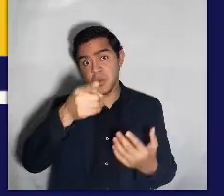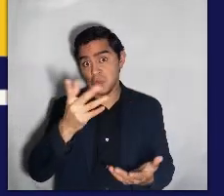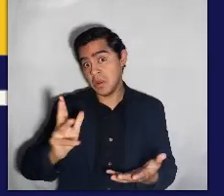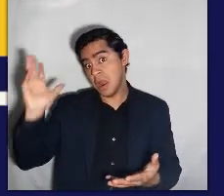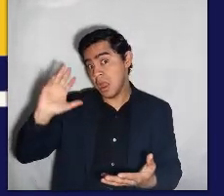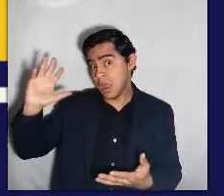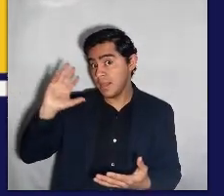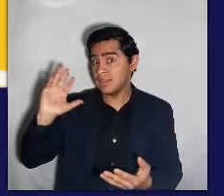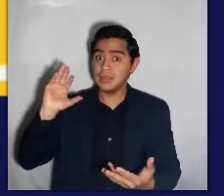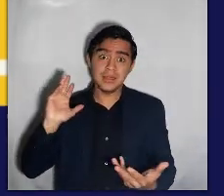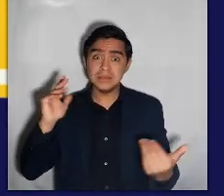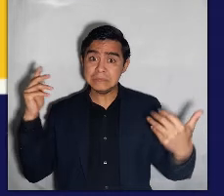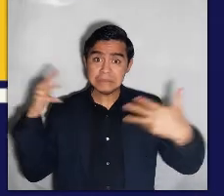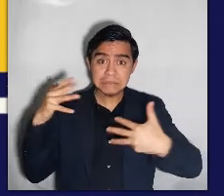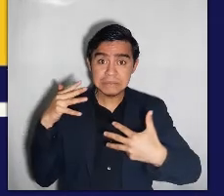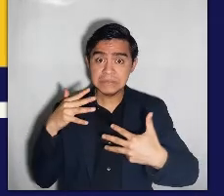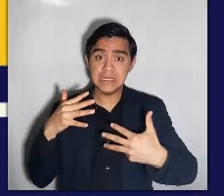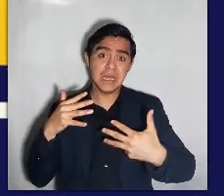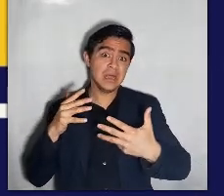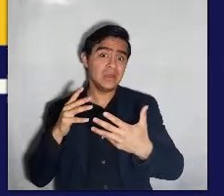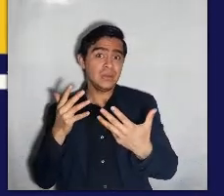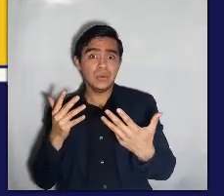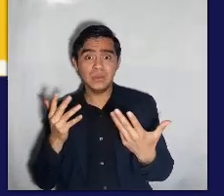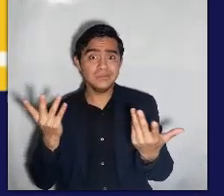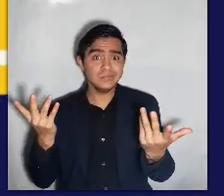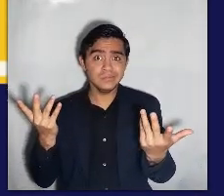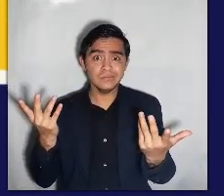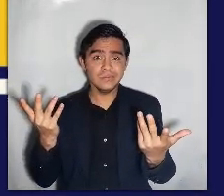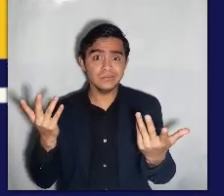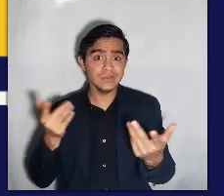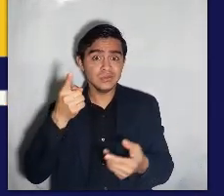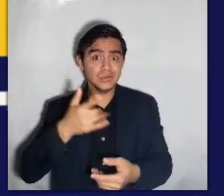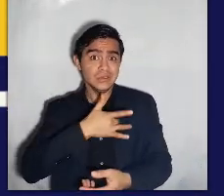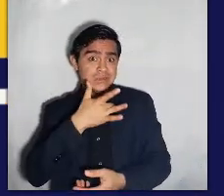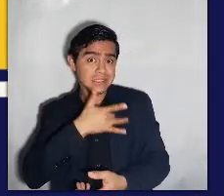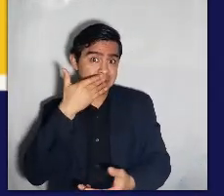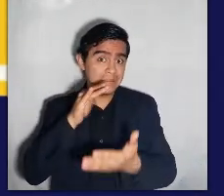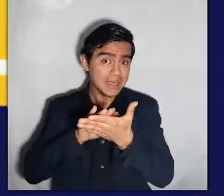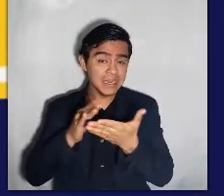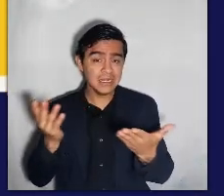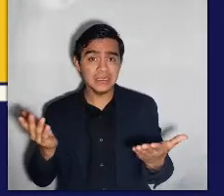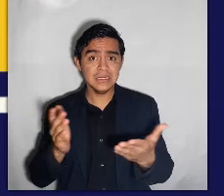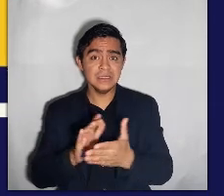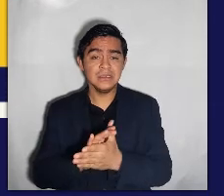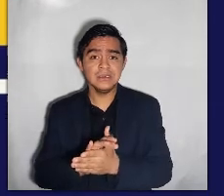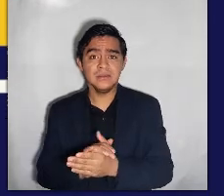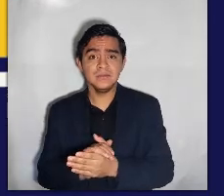esa vez que tenías mucho miedo porque te sentías muy mal,